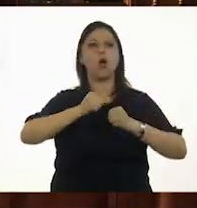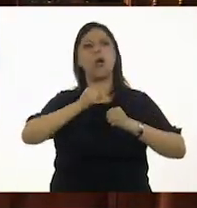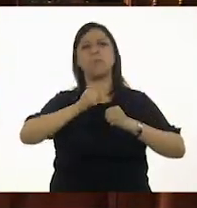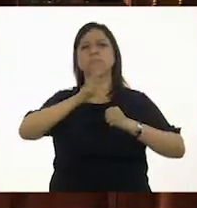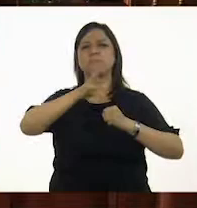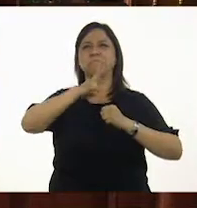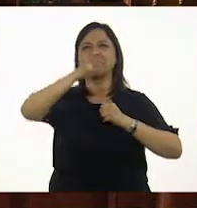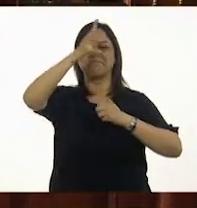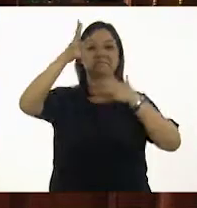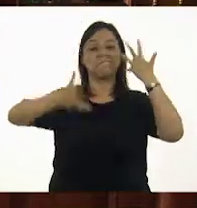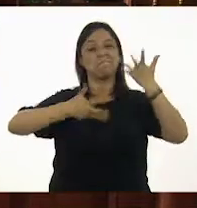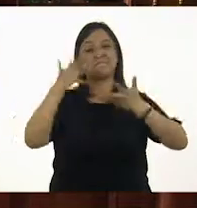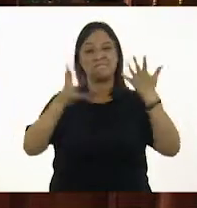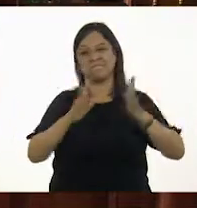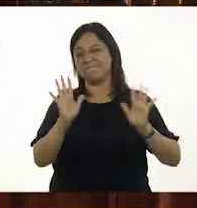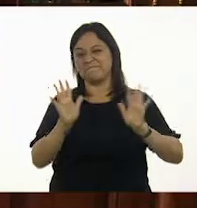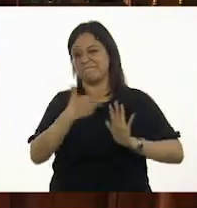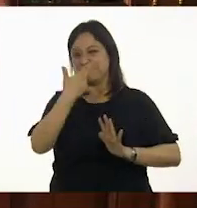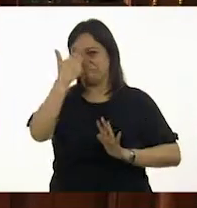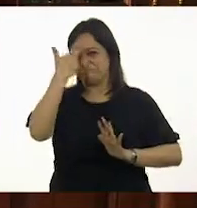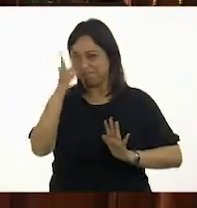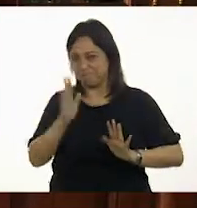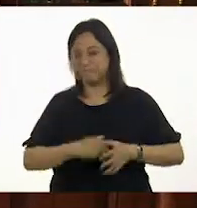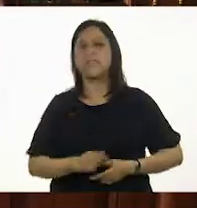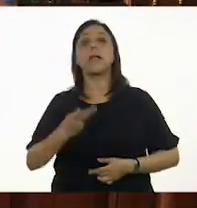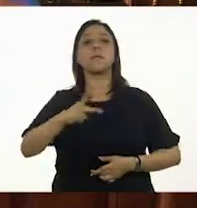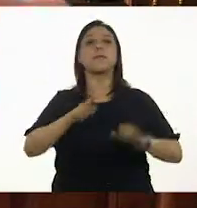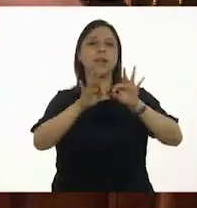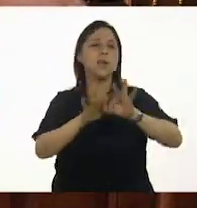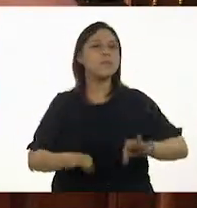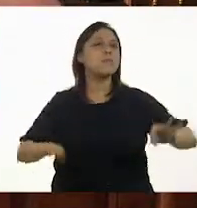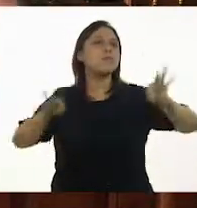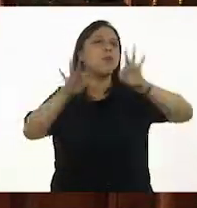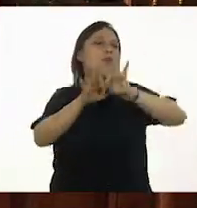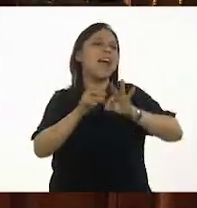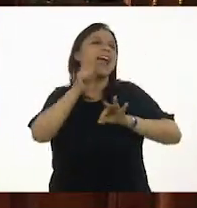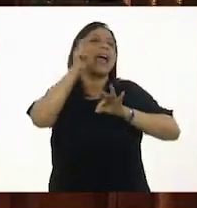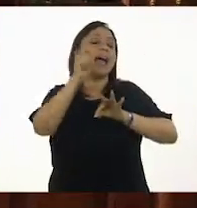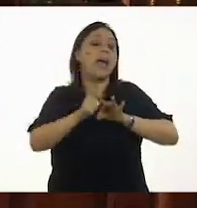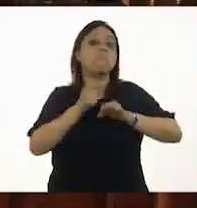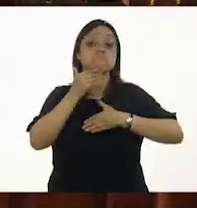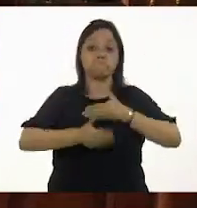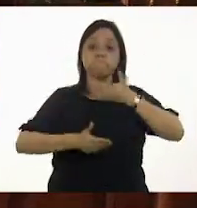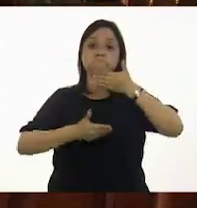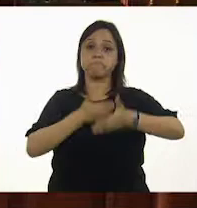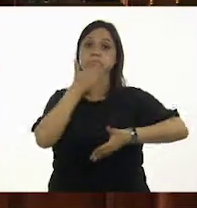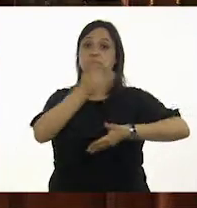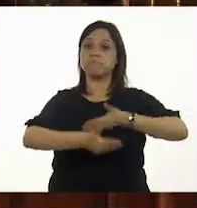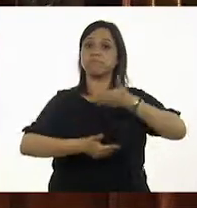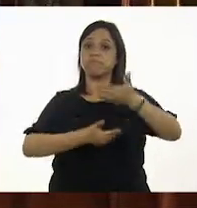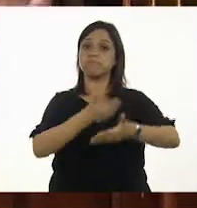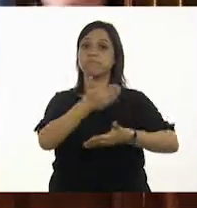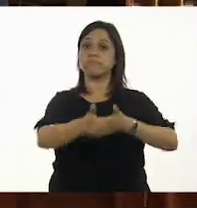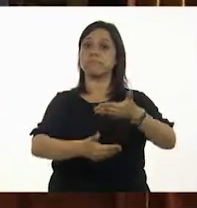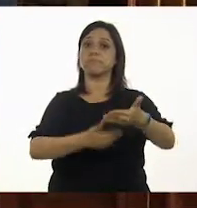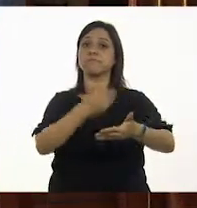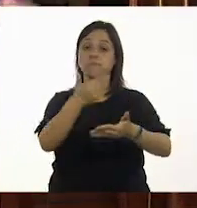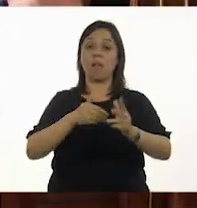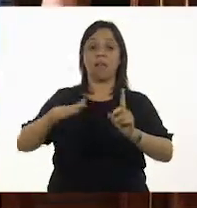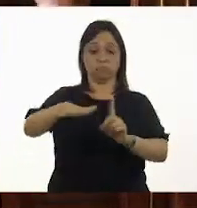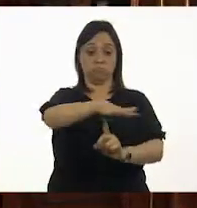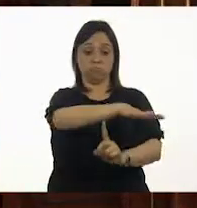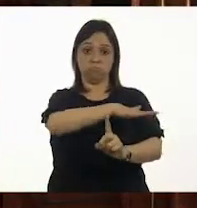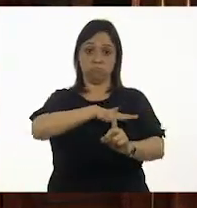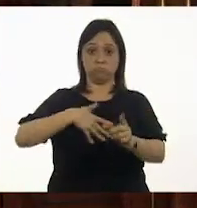mamá, por ahí era. Pero es importante cómo se ha avanzado dentro de la sociedad